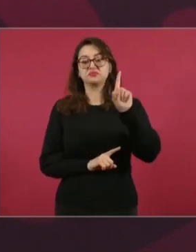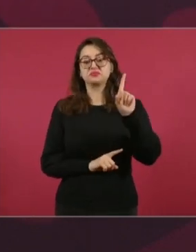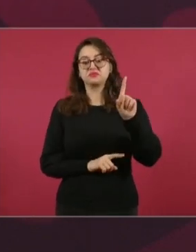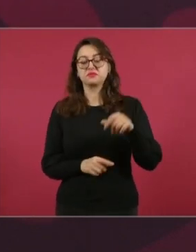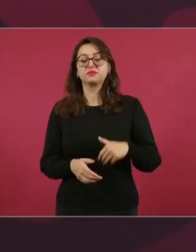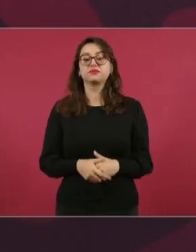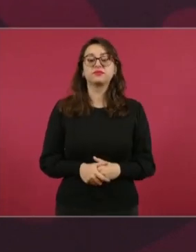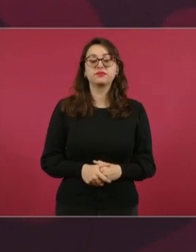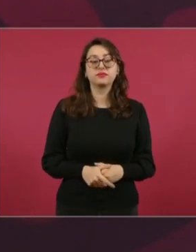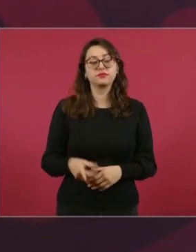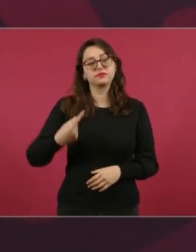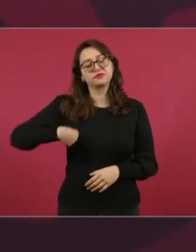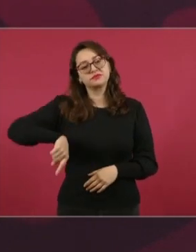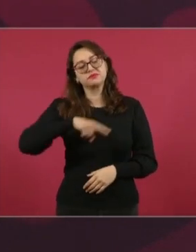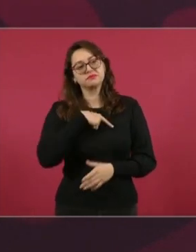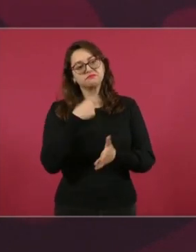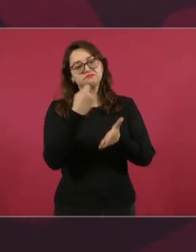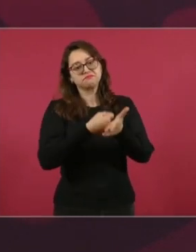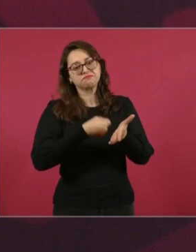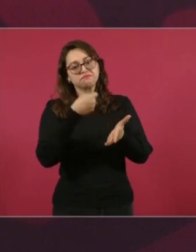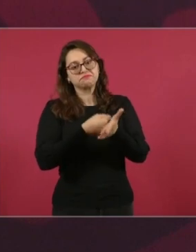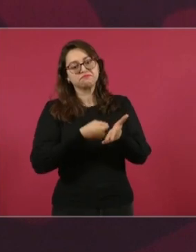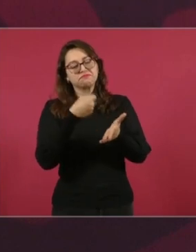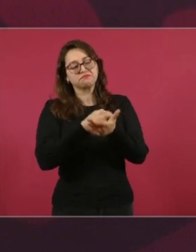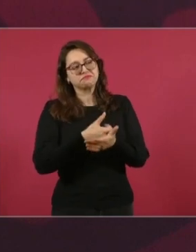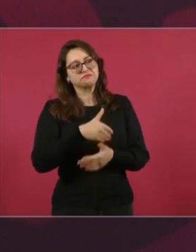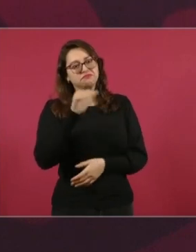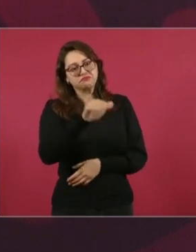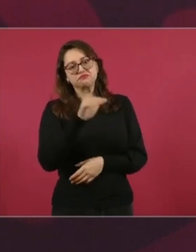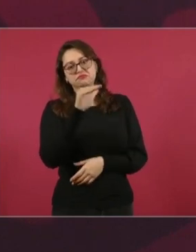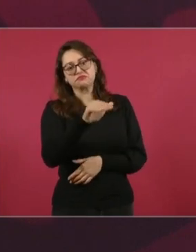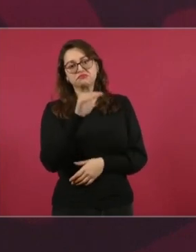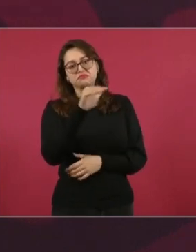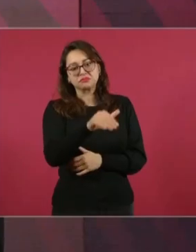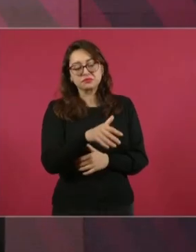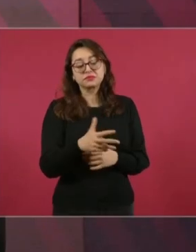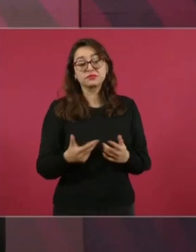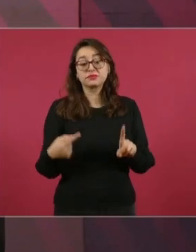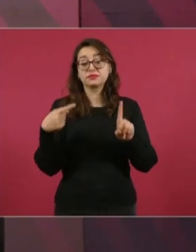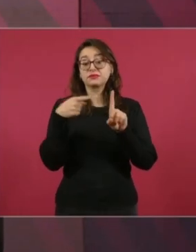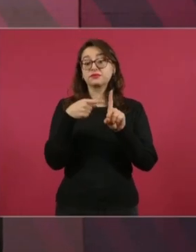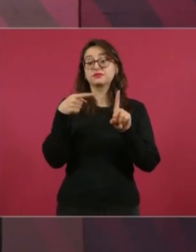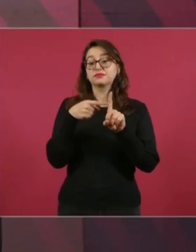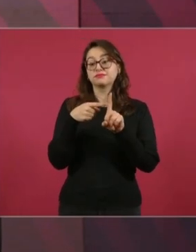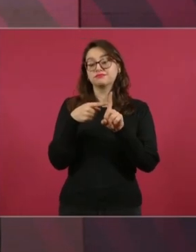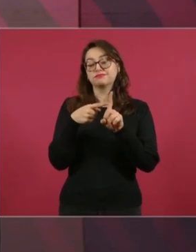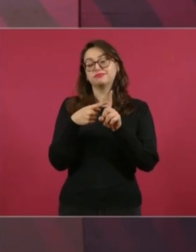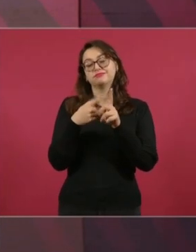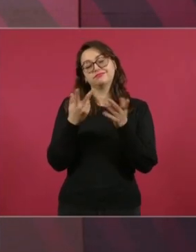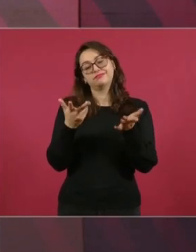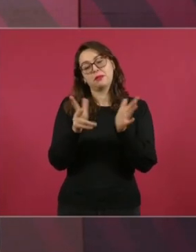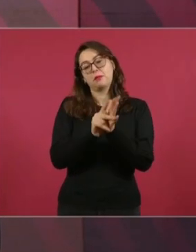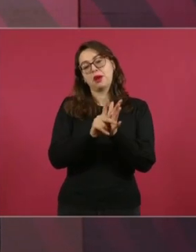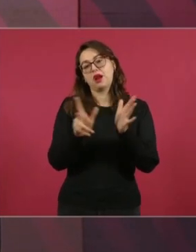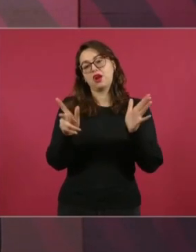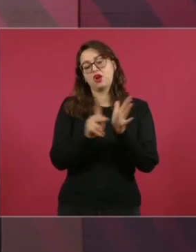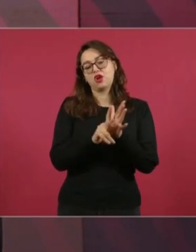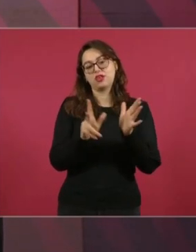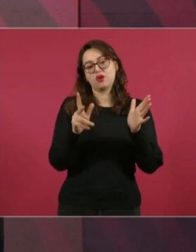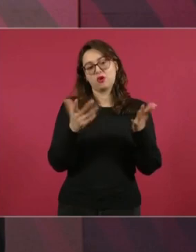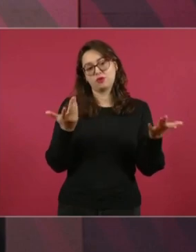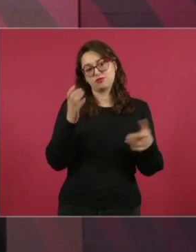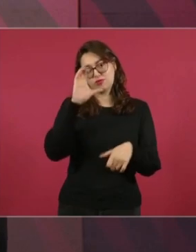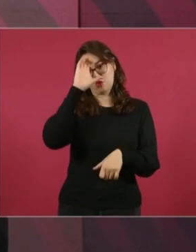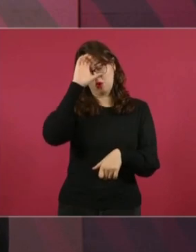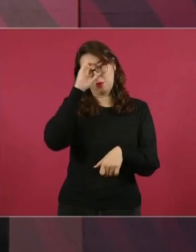influencia con dueños de periódicos. Era compadre de un director de un